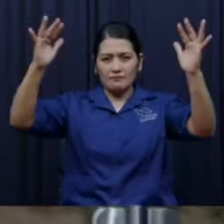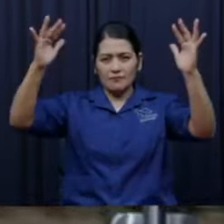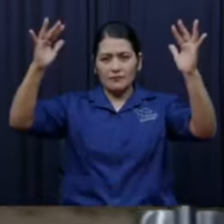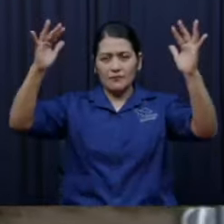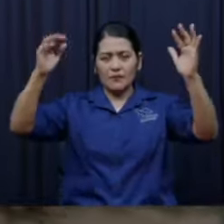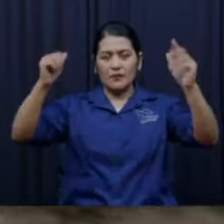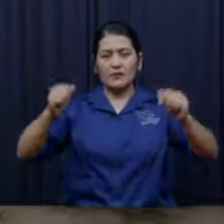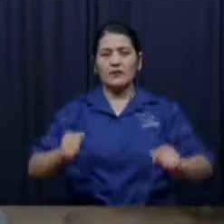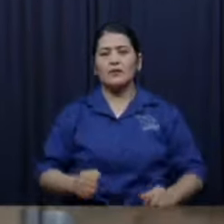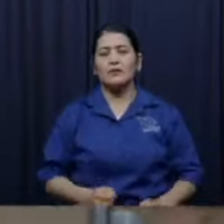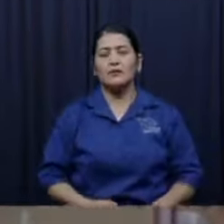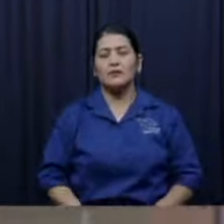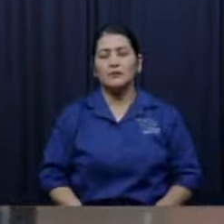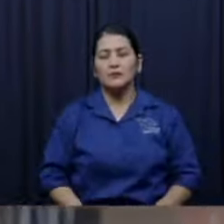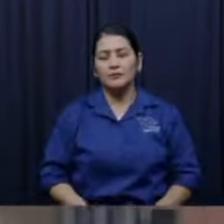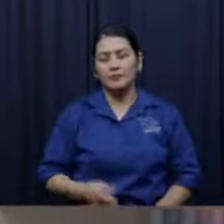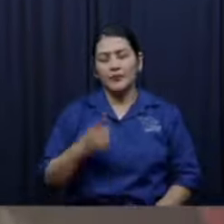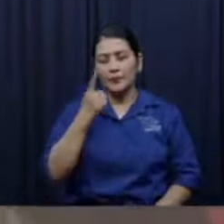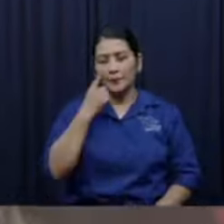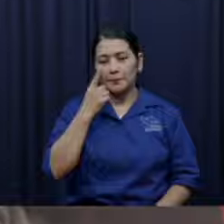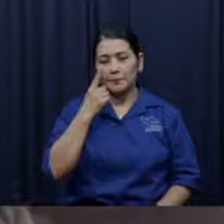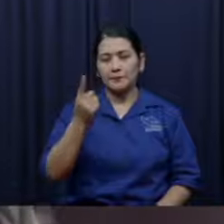pero mira mira